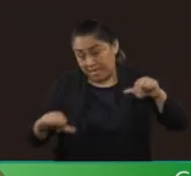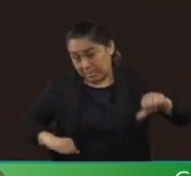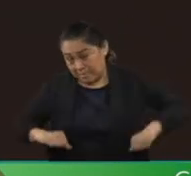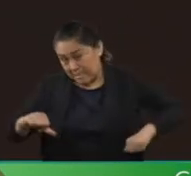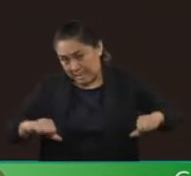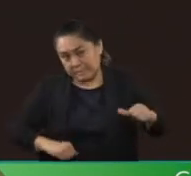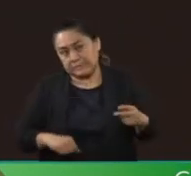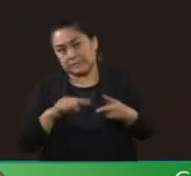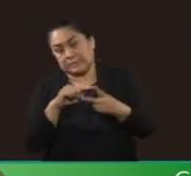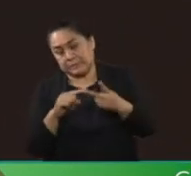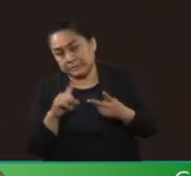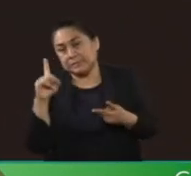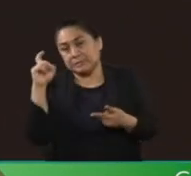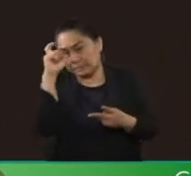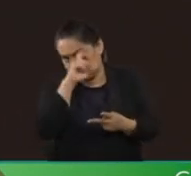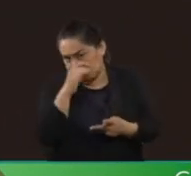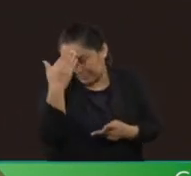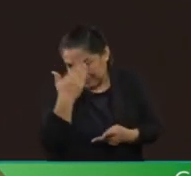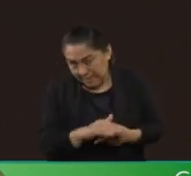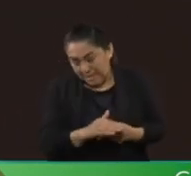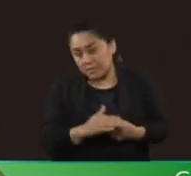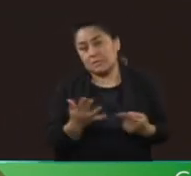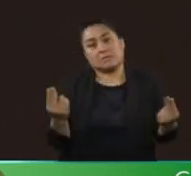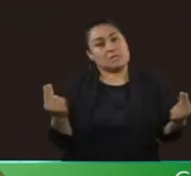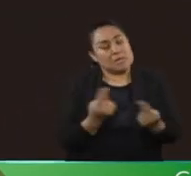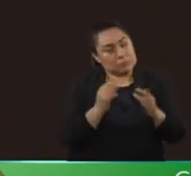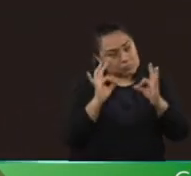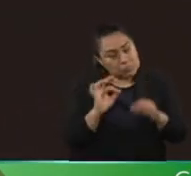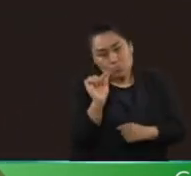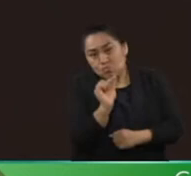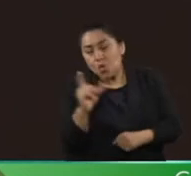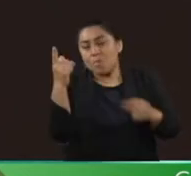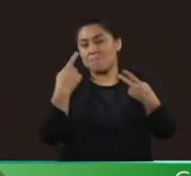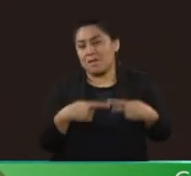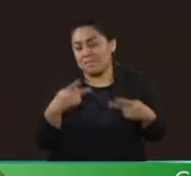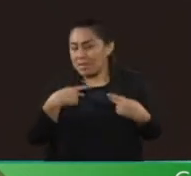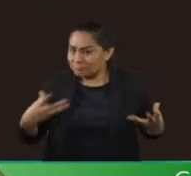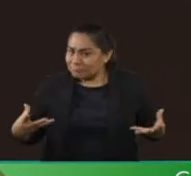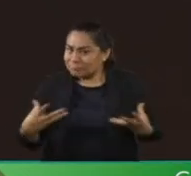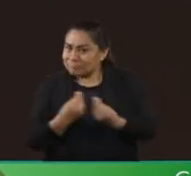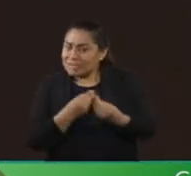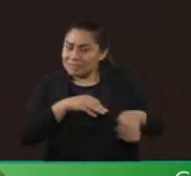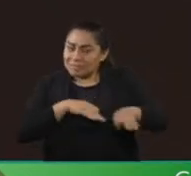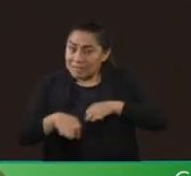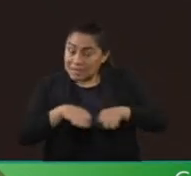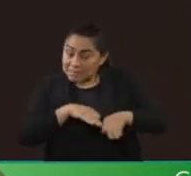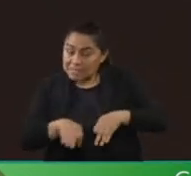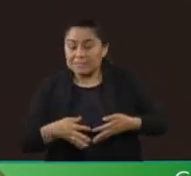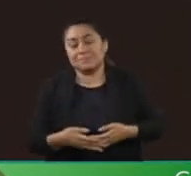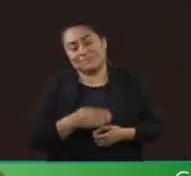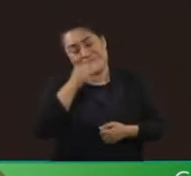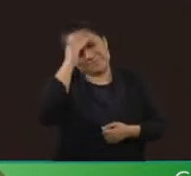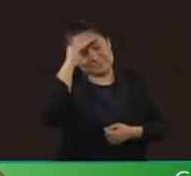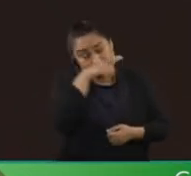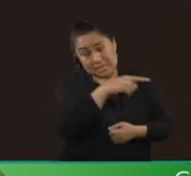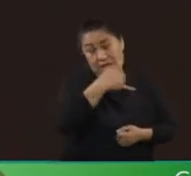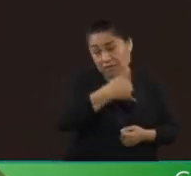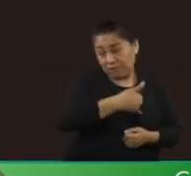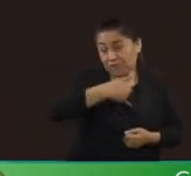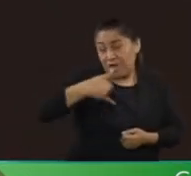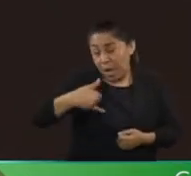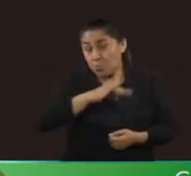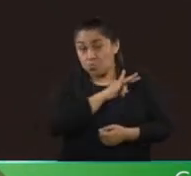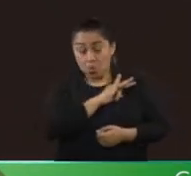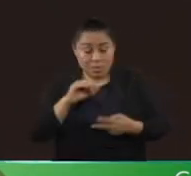actividades complejas que necesitan de un equipo profesional con experiencia. Por tanto, pensar que el Infonavit podrá